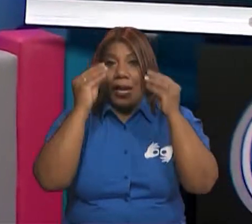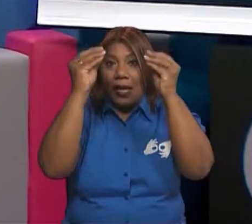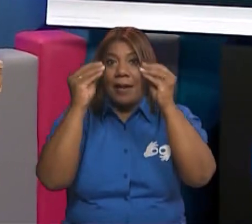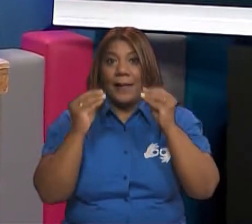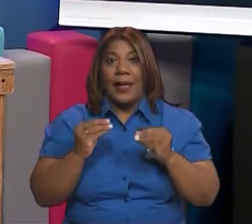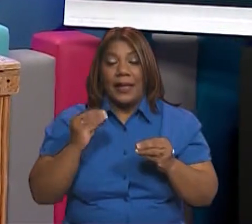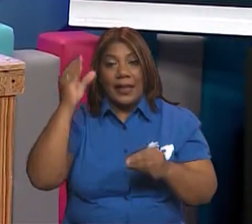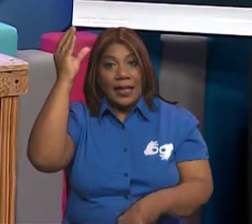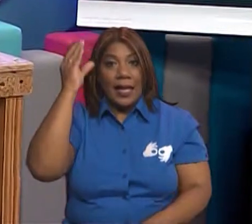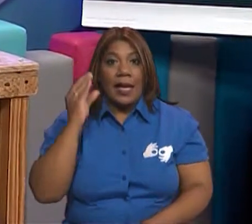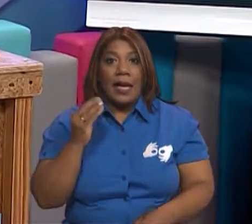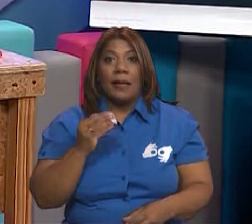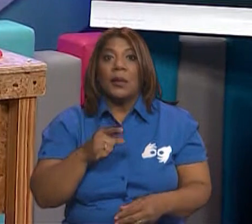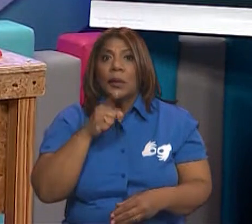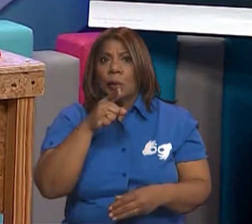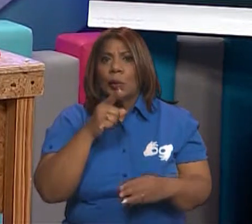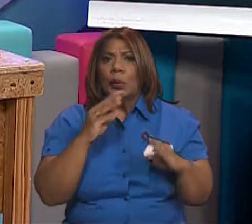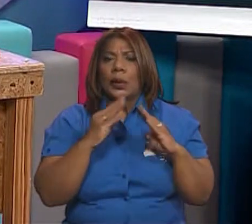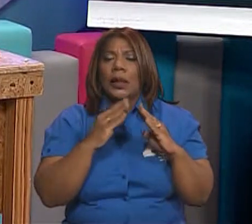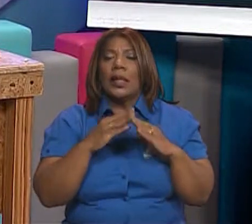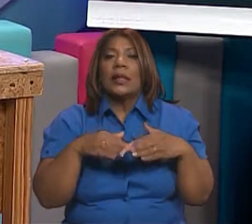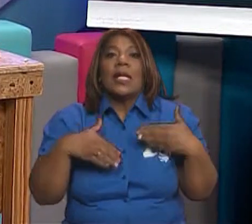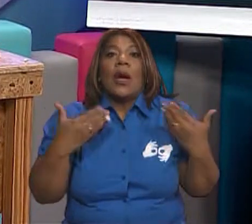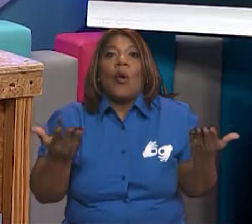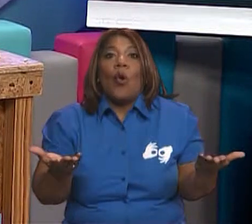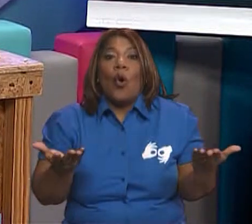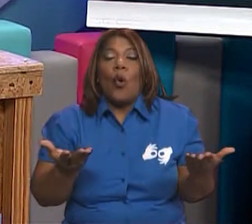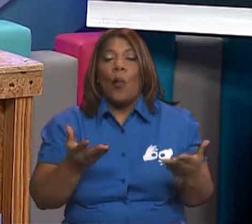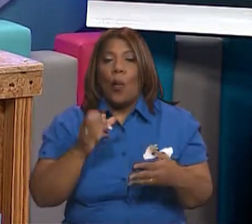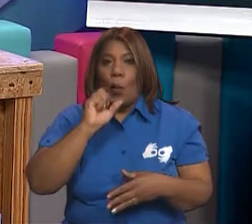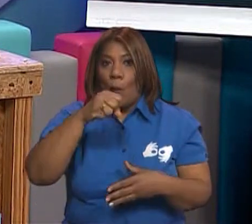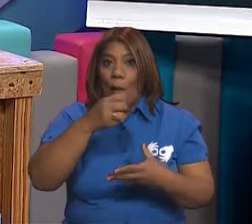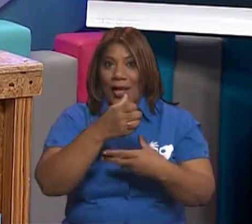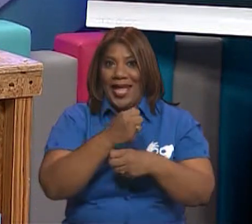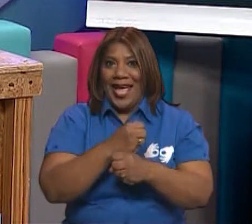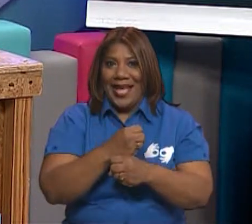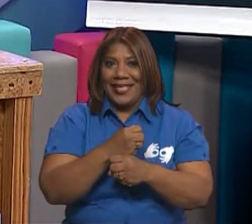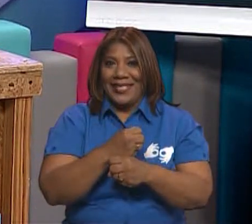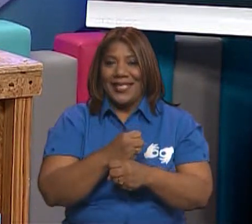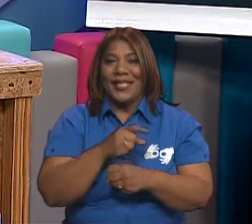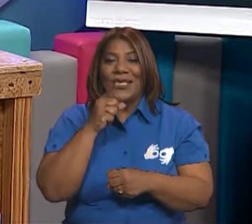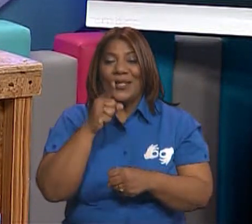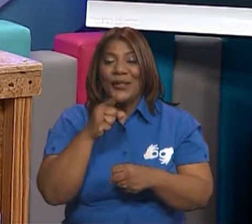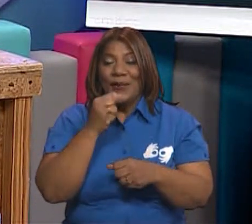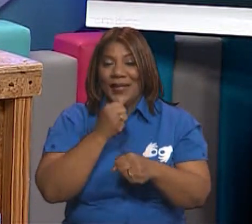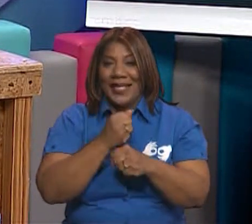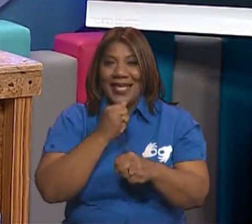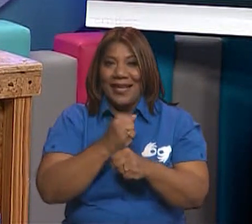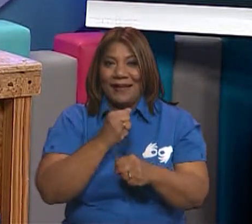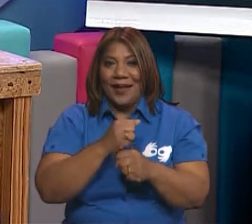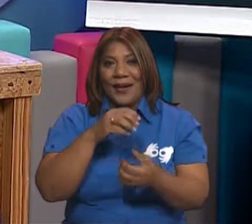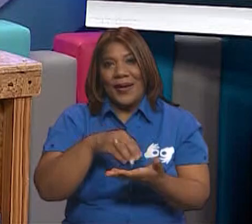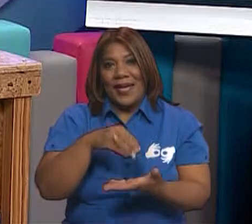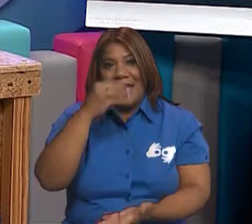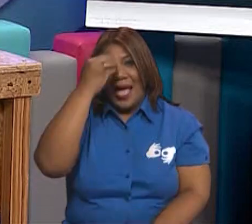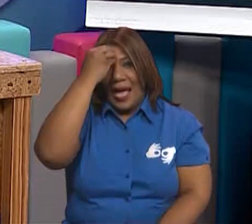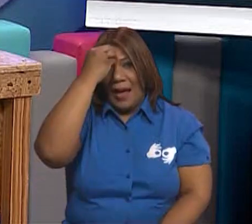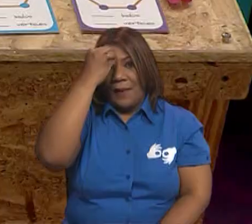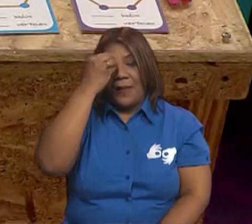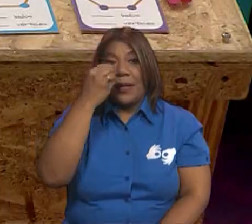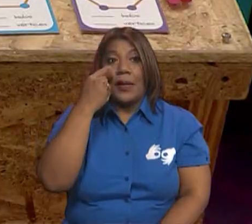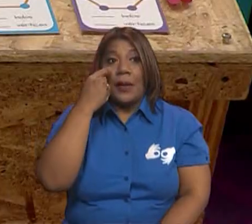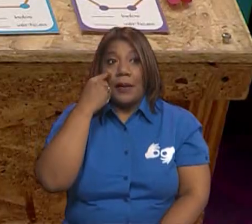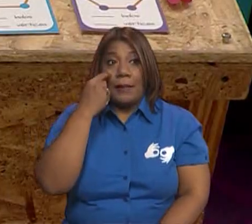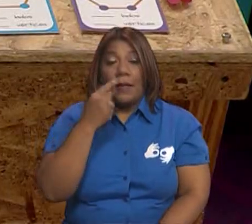polígonos con materiales que podemos tener en casa o que ustedes pueden conseguir fácilmente. Por ejemplo, si quiero hacer un